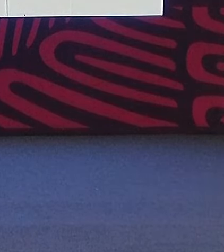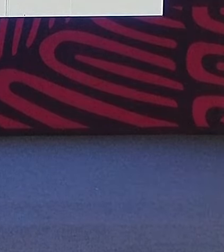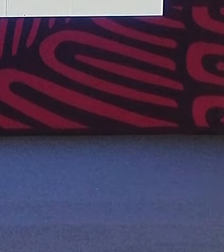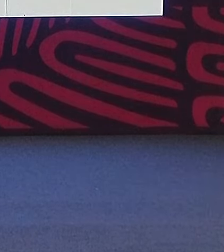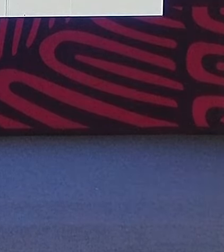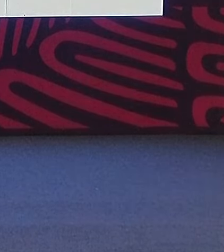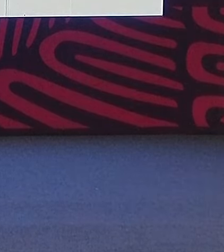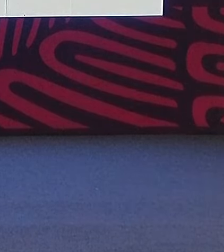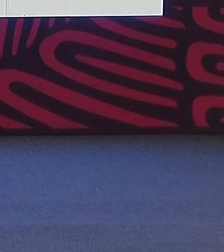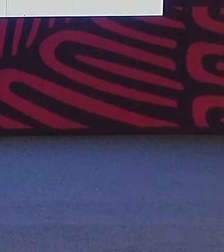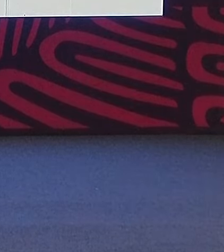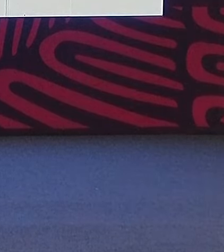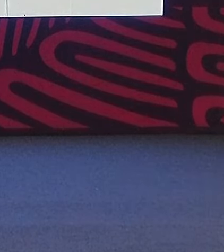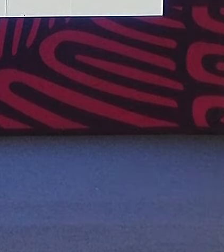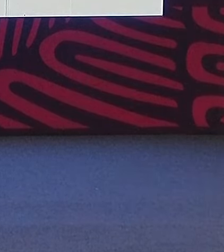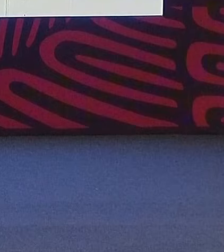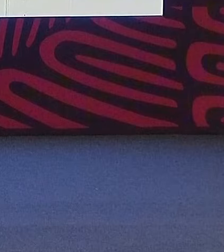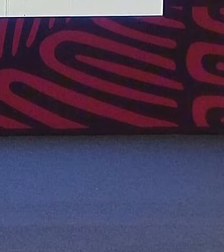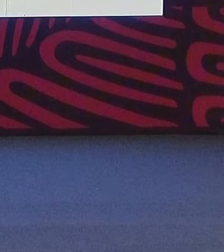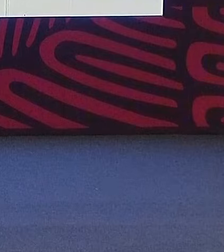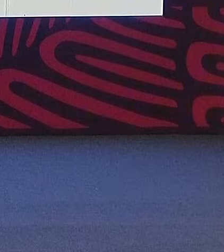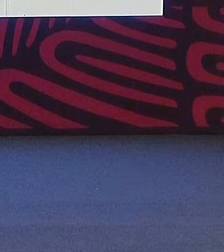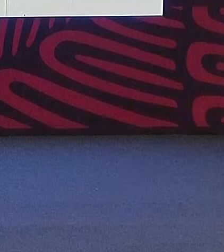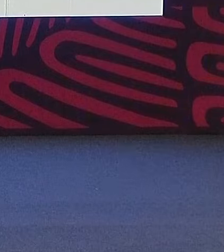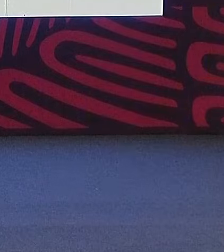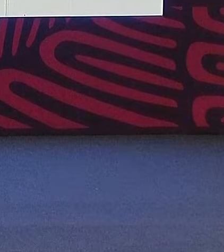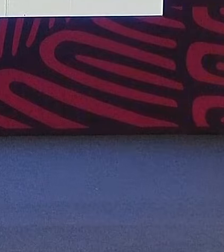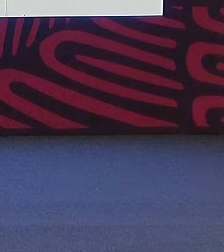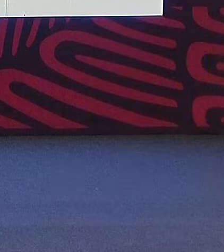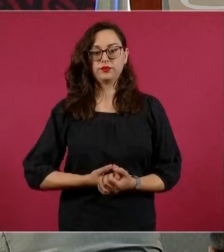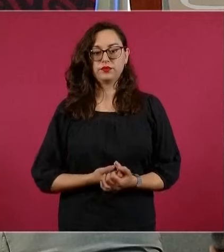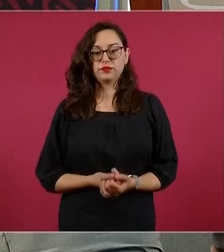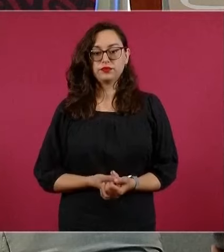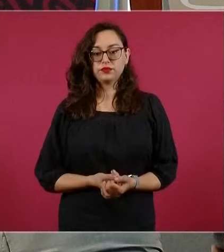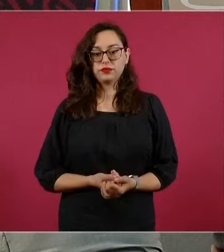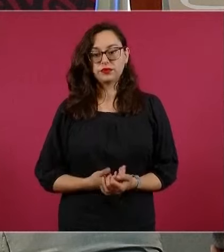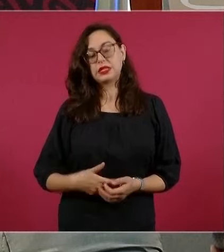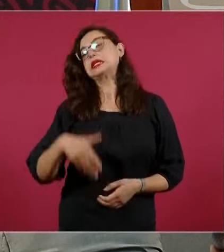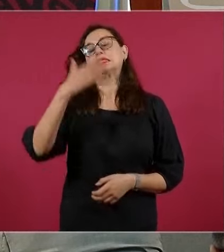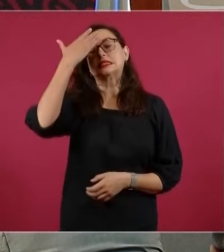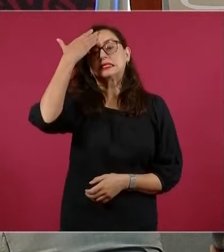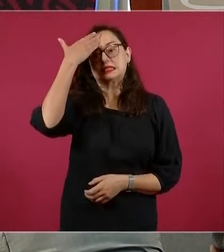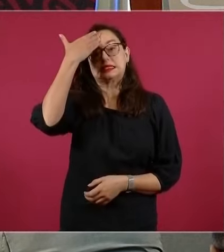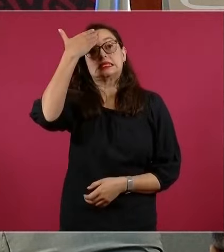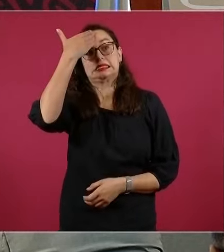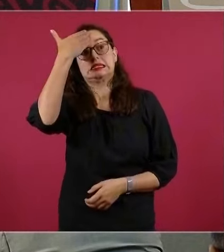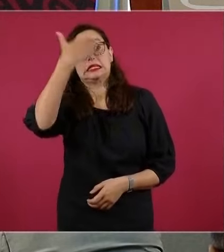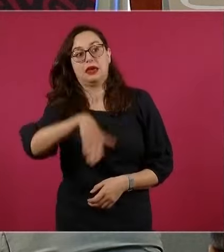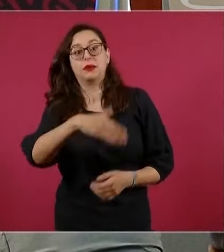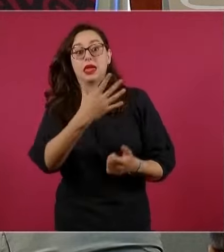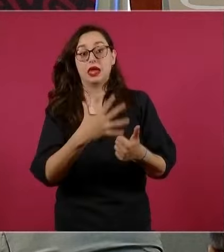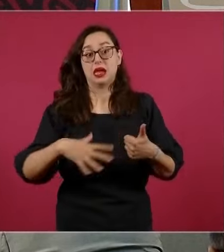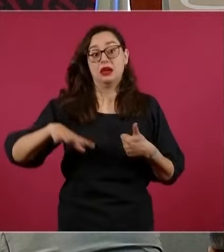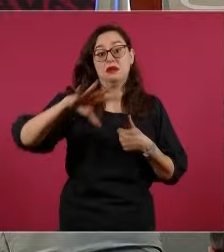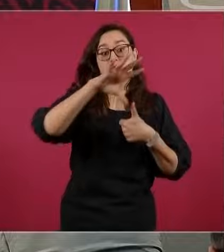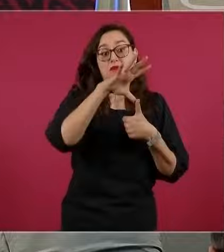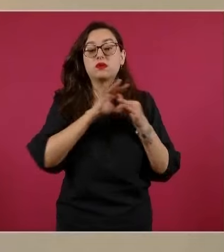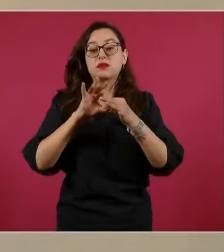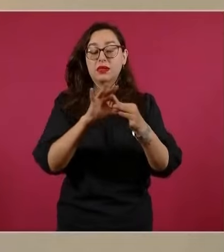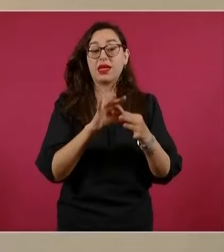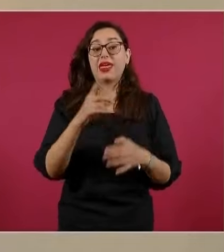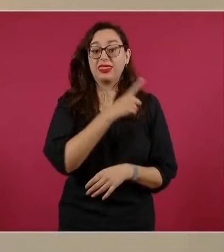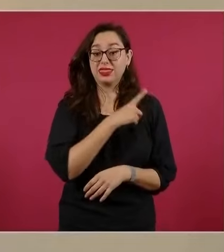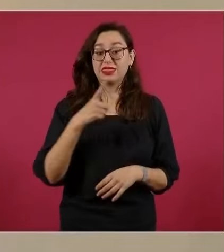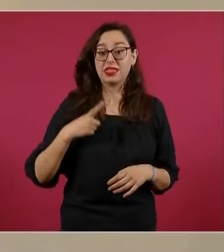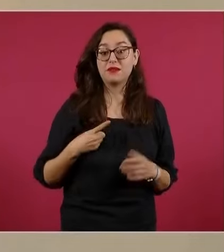que llegamos al gobierno hemos señalado que América del Norte debe consolidarse como una región independiente